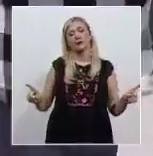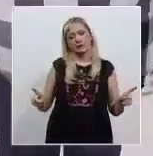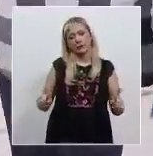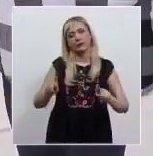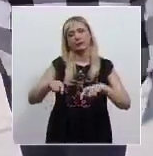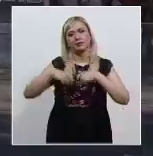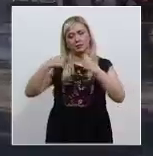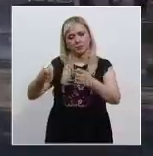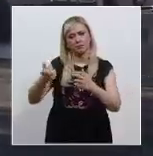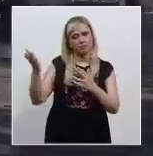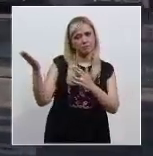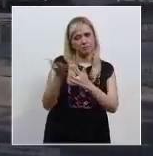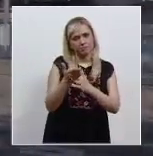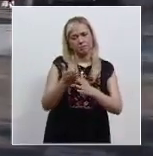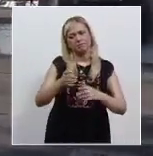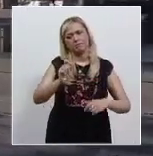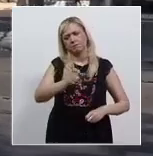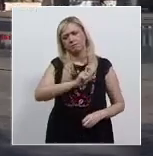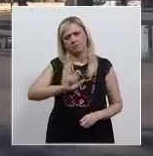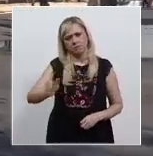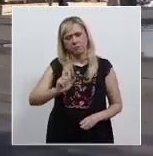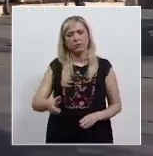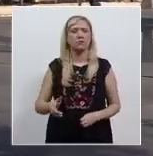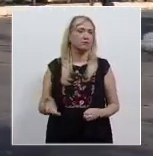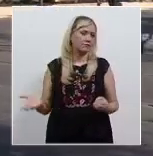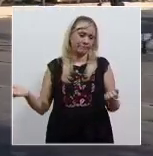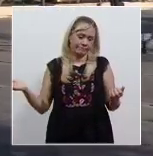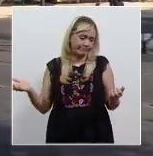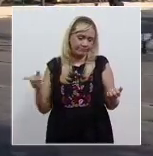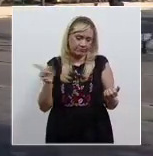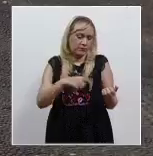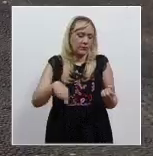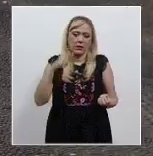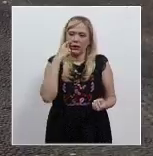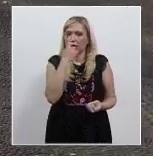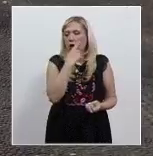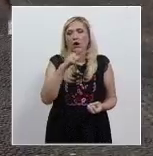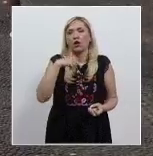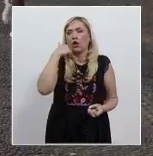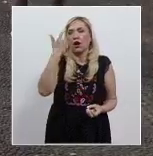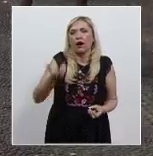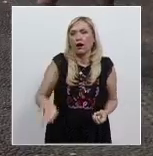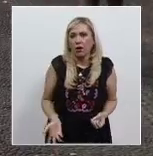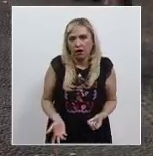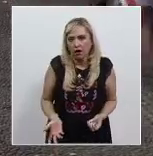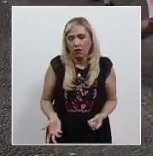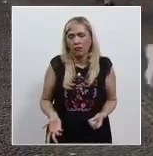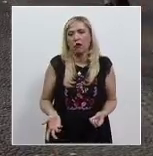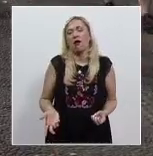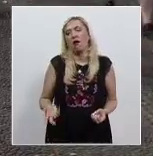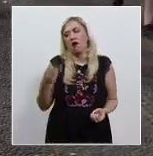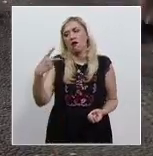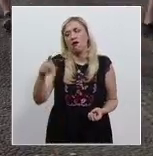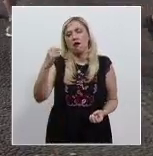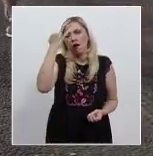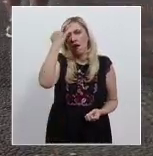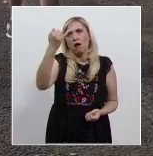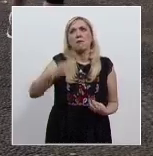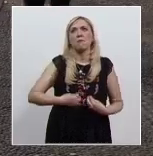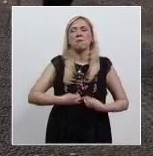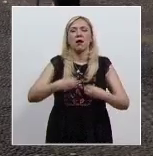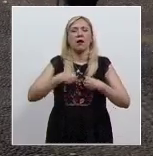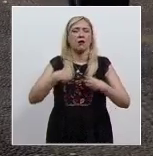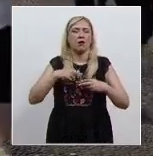en todo caso les debió dar la opción de elegir qué tipo de régimen querían, ajustándose a su proyecto de vida.